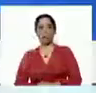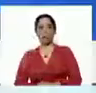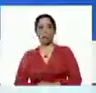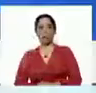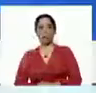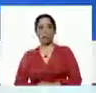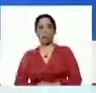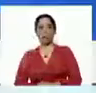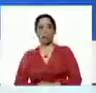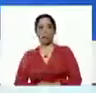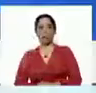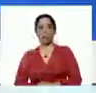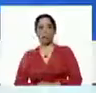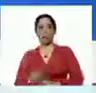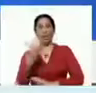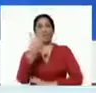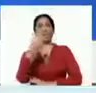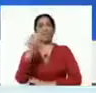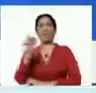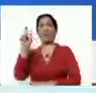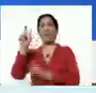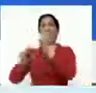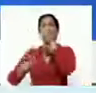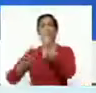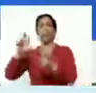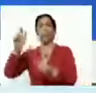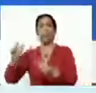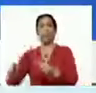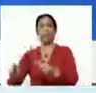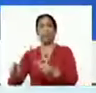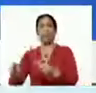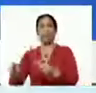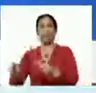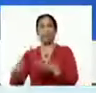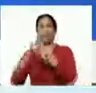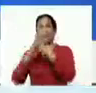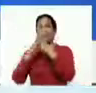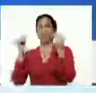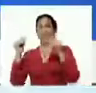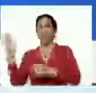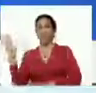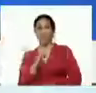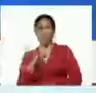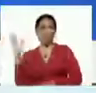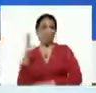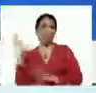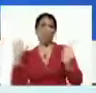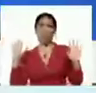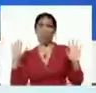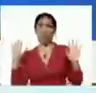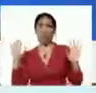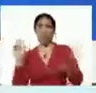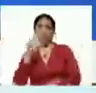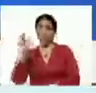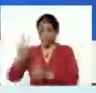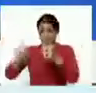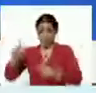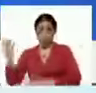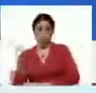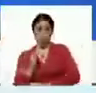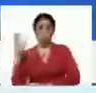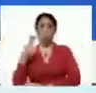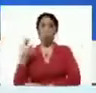Y 30 casos, todos de Colombia. Son 30 casos que los